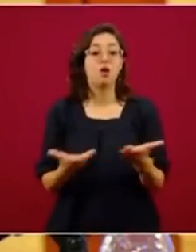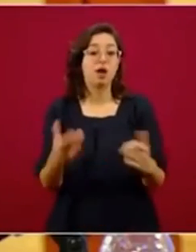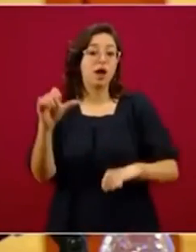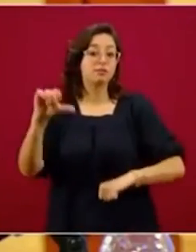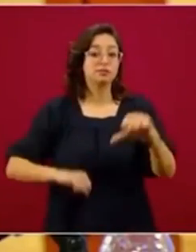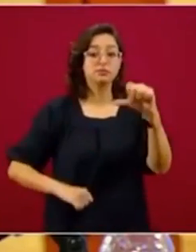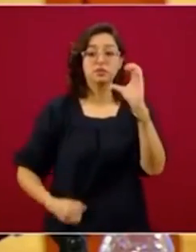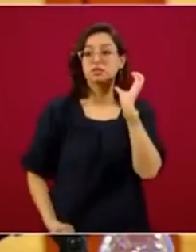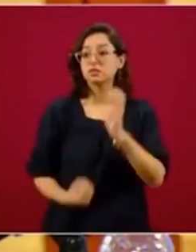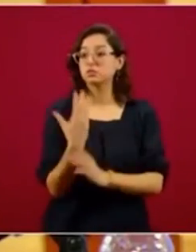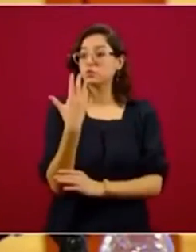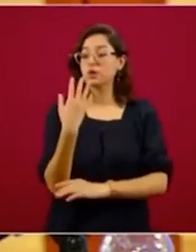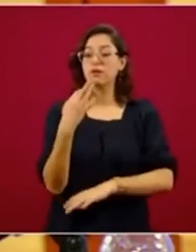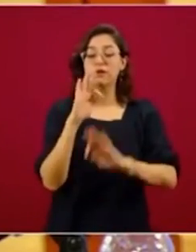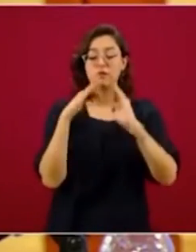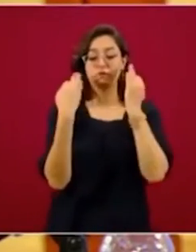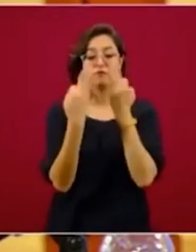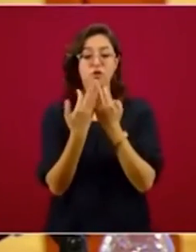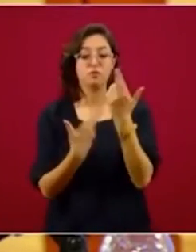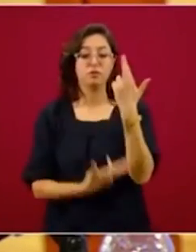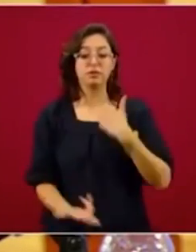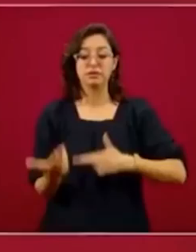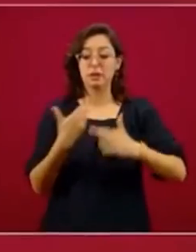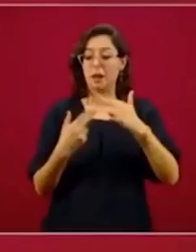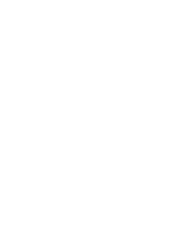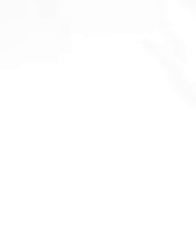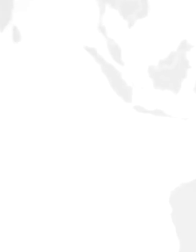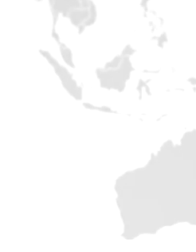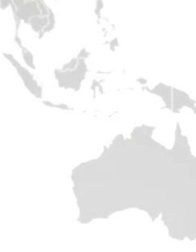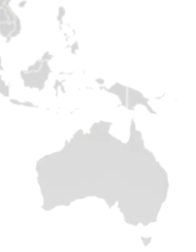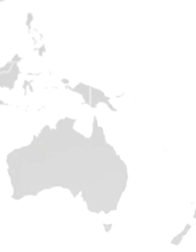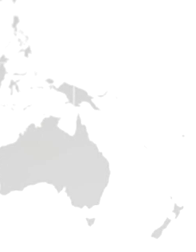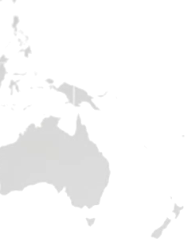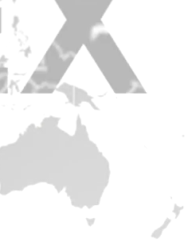el aseguramiento de las personas sea la prioridad número uno.